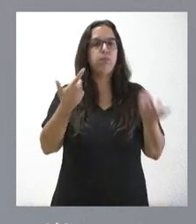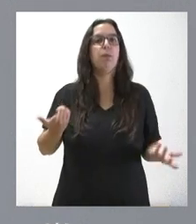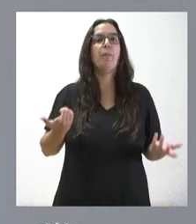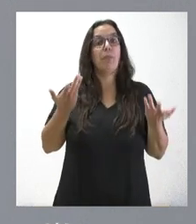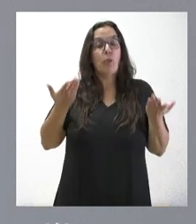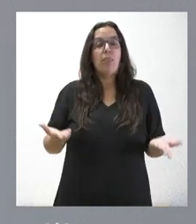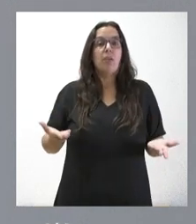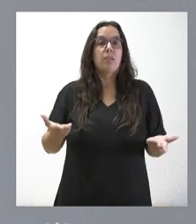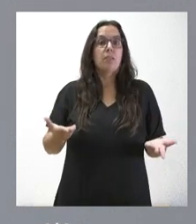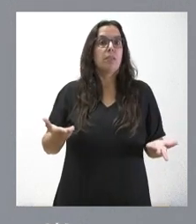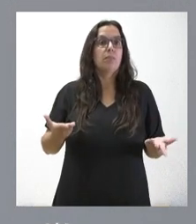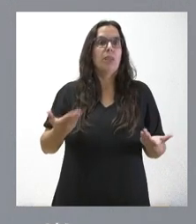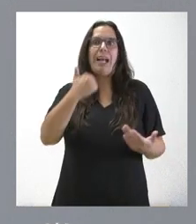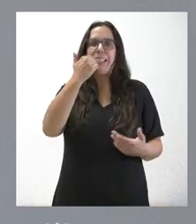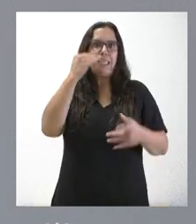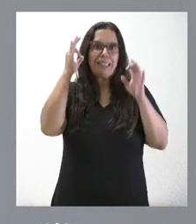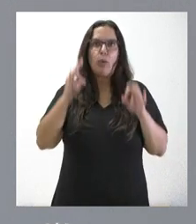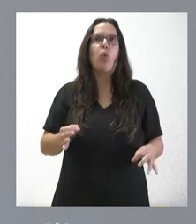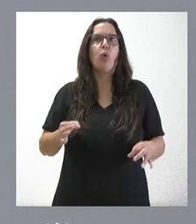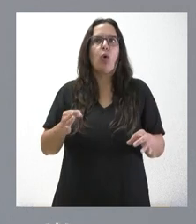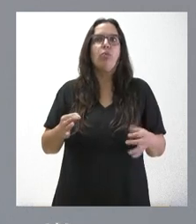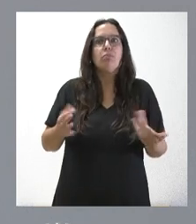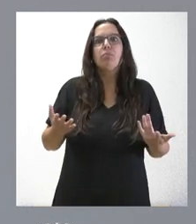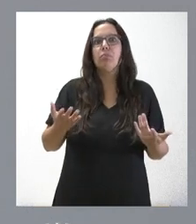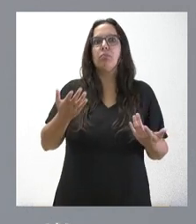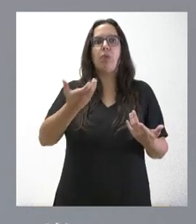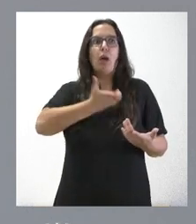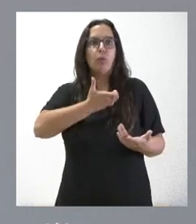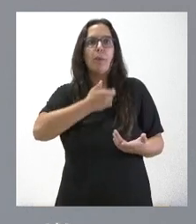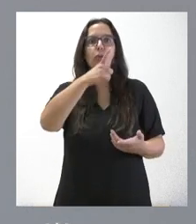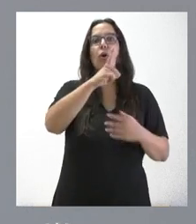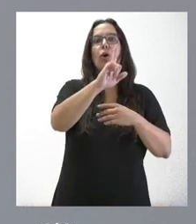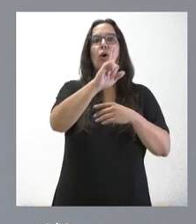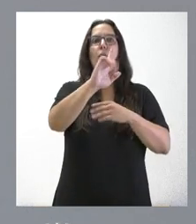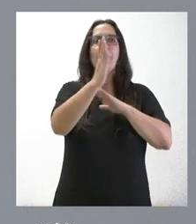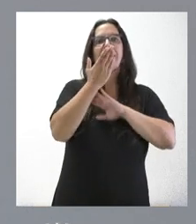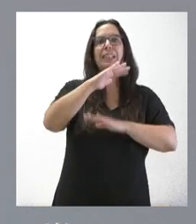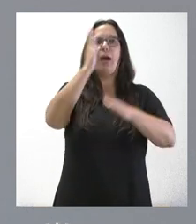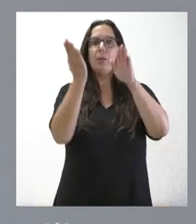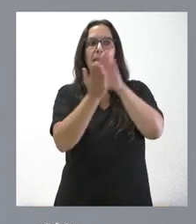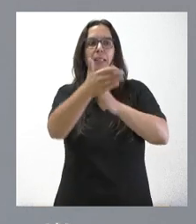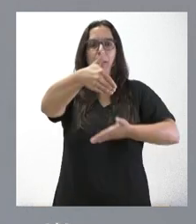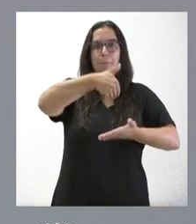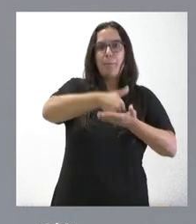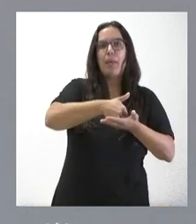de vista, es casi seguro que, en la medida en que el Ayuntamiento presente el expediente de solicitud a la Junta de Castilla y León, pues va a tener apoyo